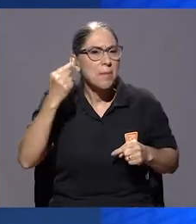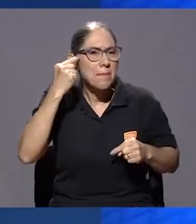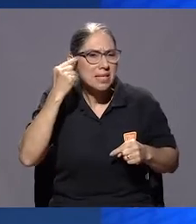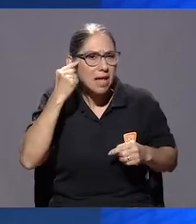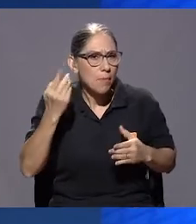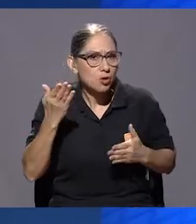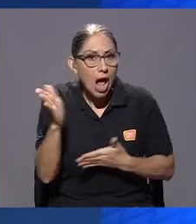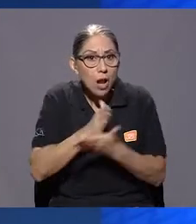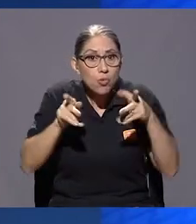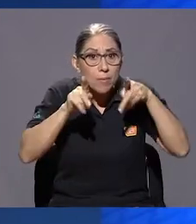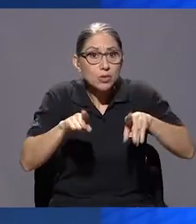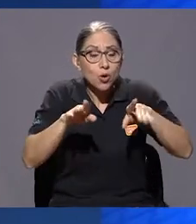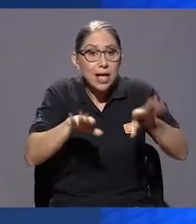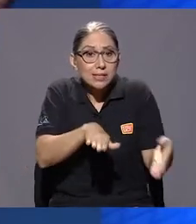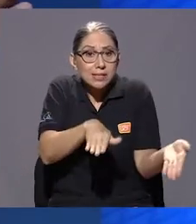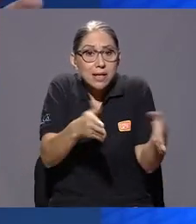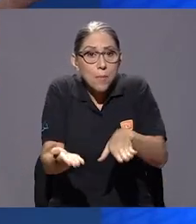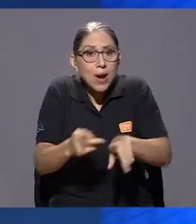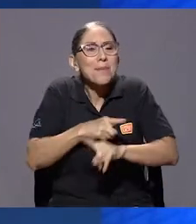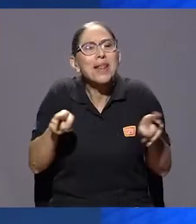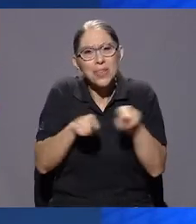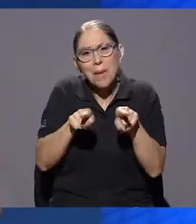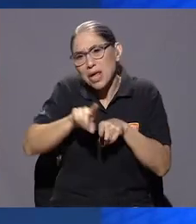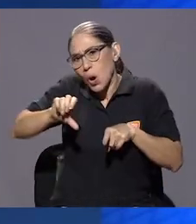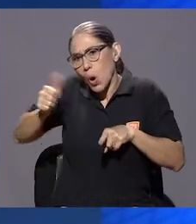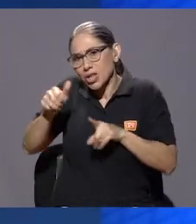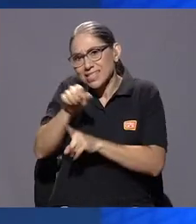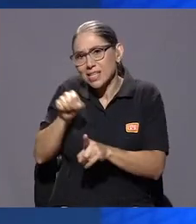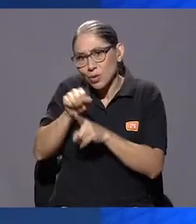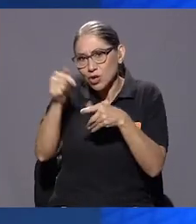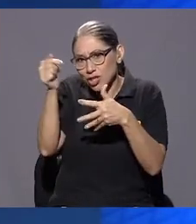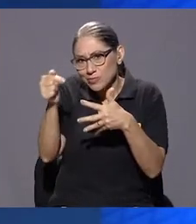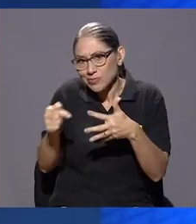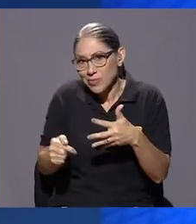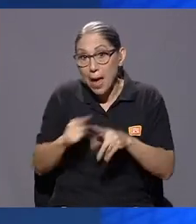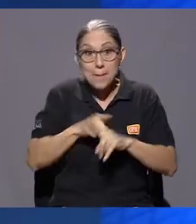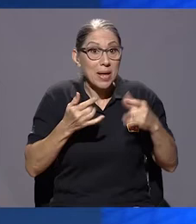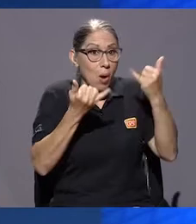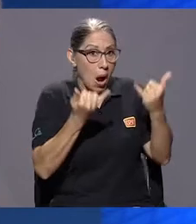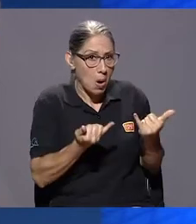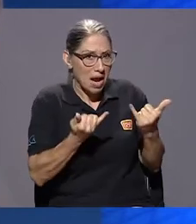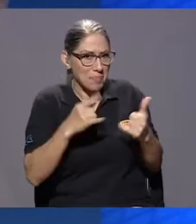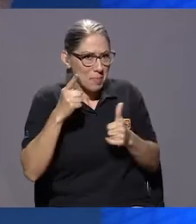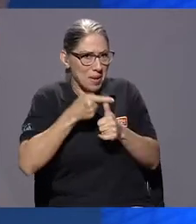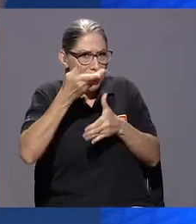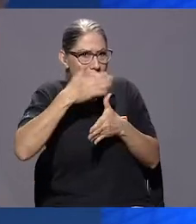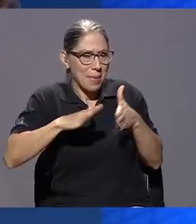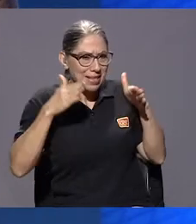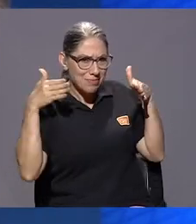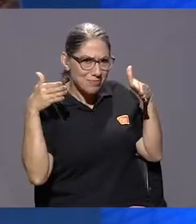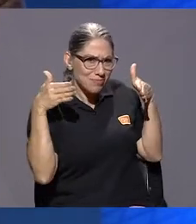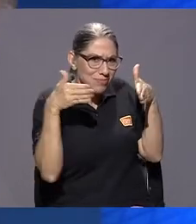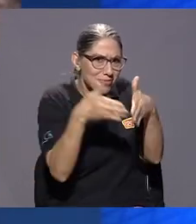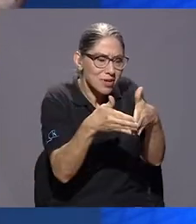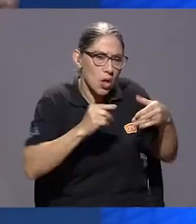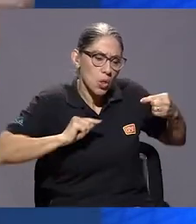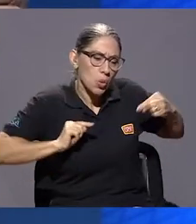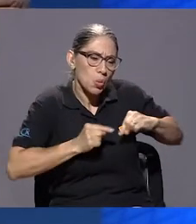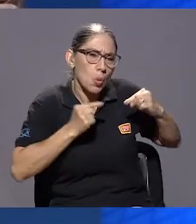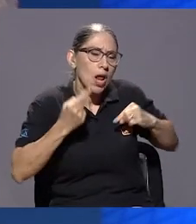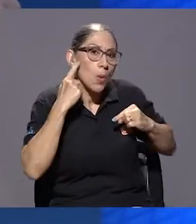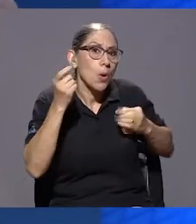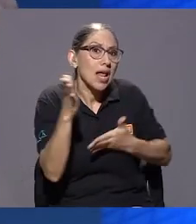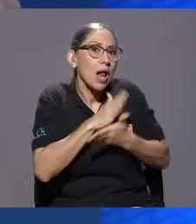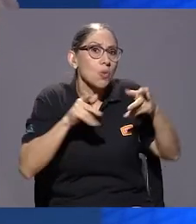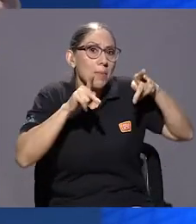extiende a otras situaciones de vida. Sin embargo, en esta primera parte nos vamos a enfocar casualmente en el duelo por pérdida de un ser